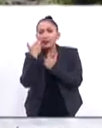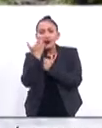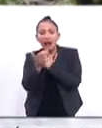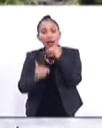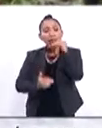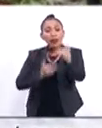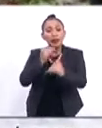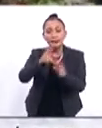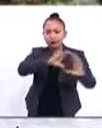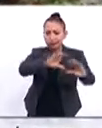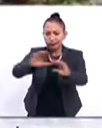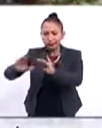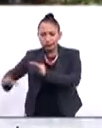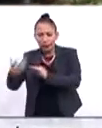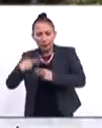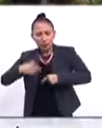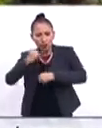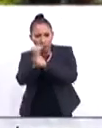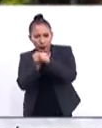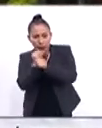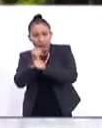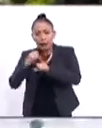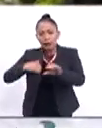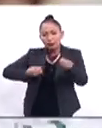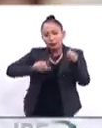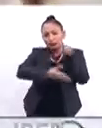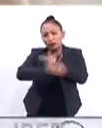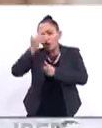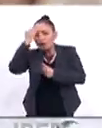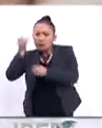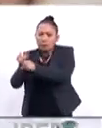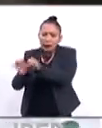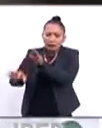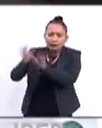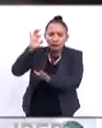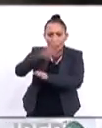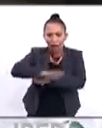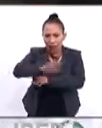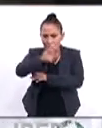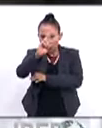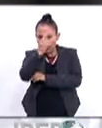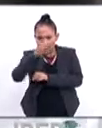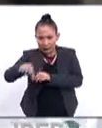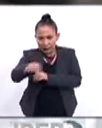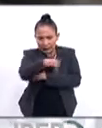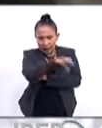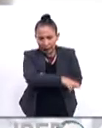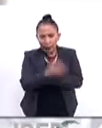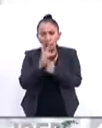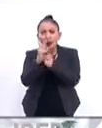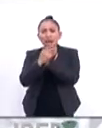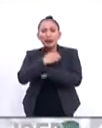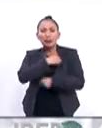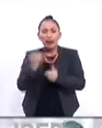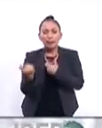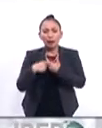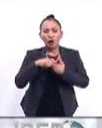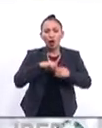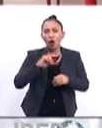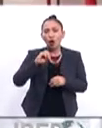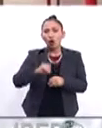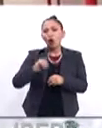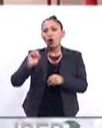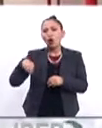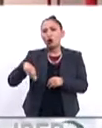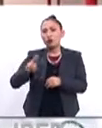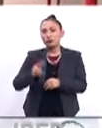lograr avances en la capacitación de investigadores y el intercambio de conocimientos en los campos universitarios de los países miembro de la Organización de